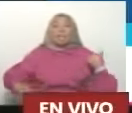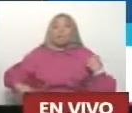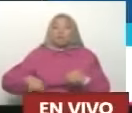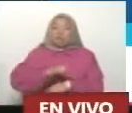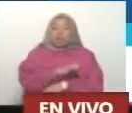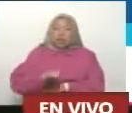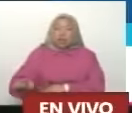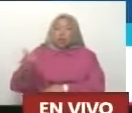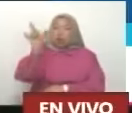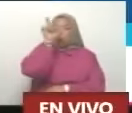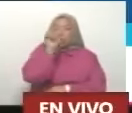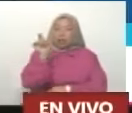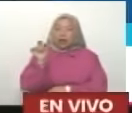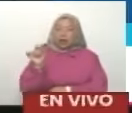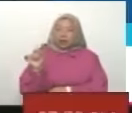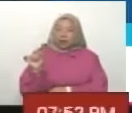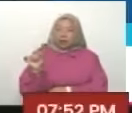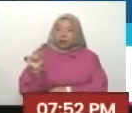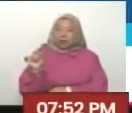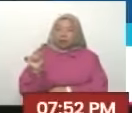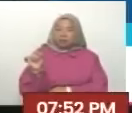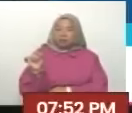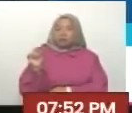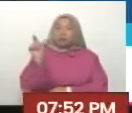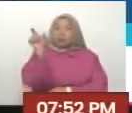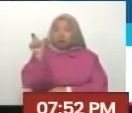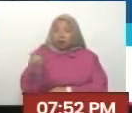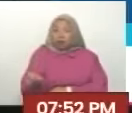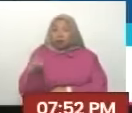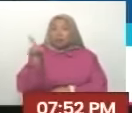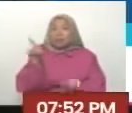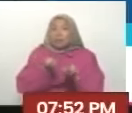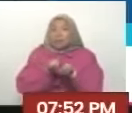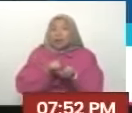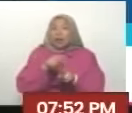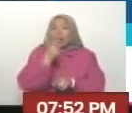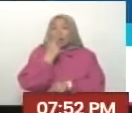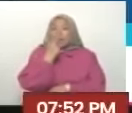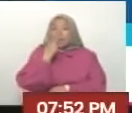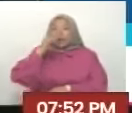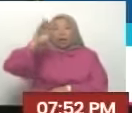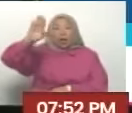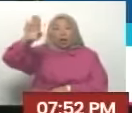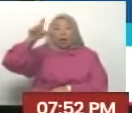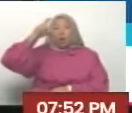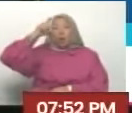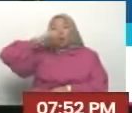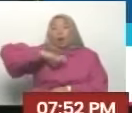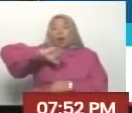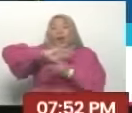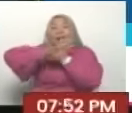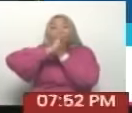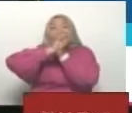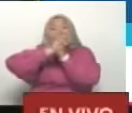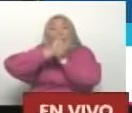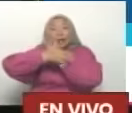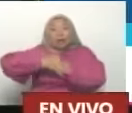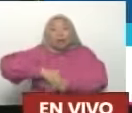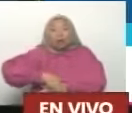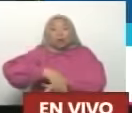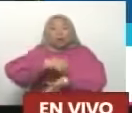El imperialismo Puso a Hitler Y a Mussolini A acabar Con la república